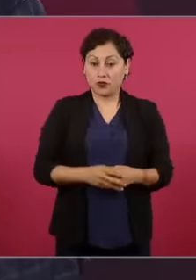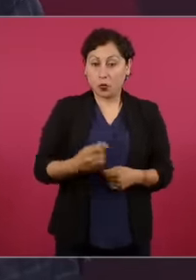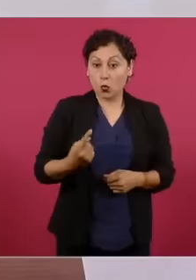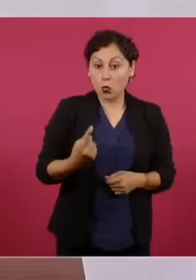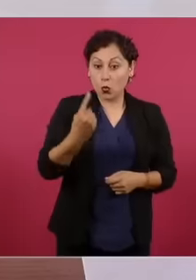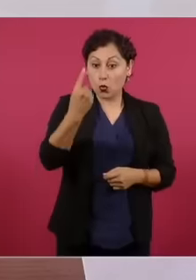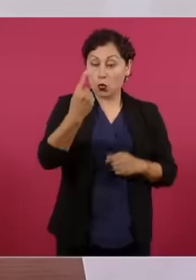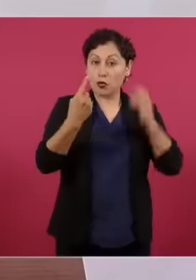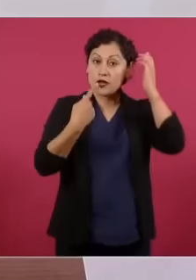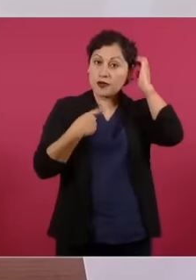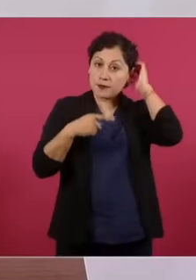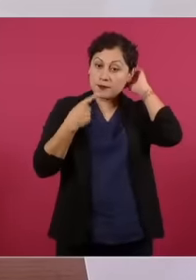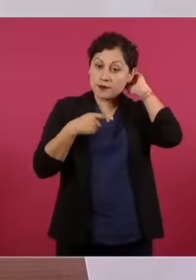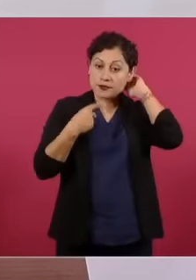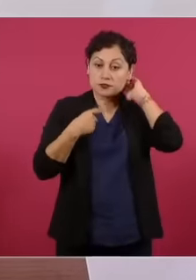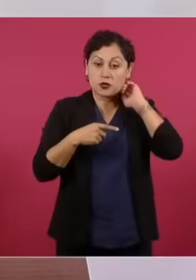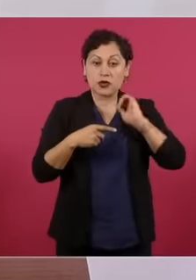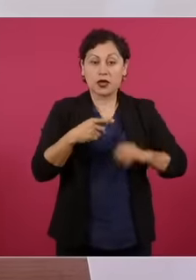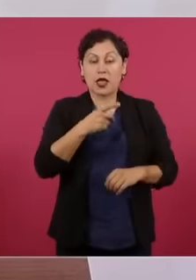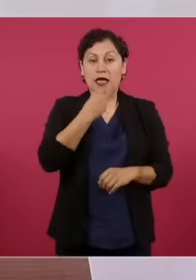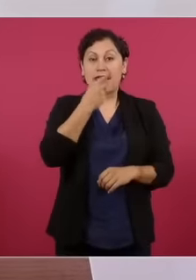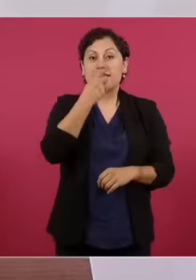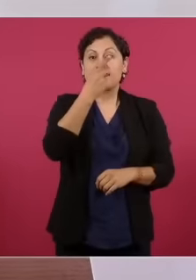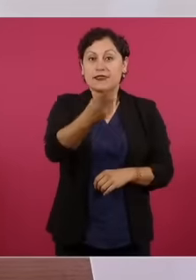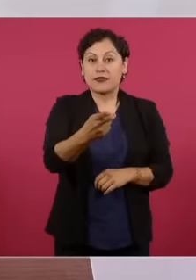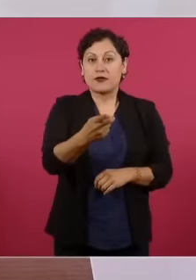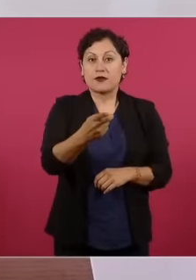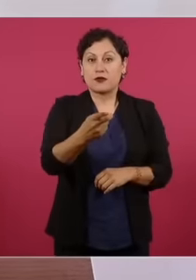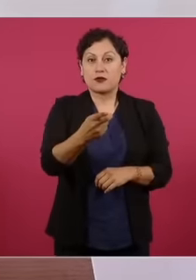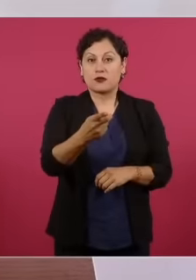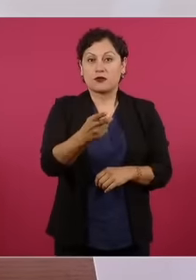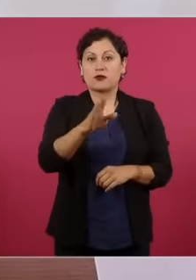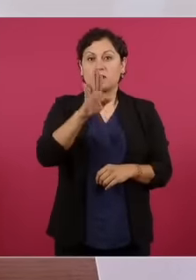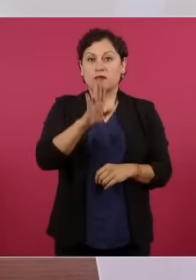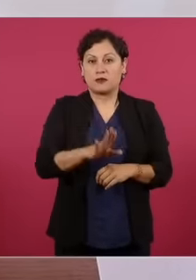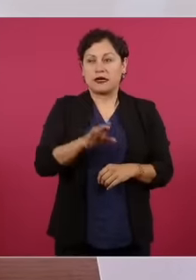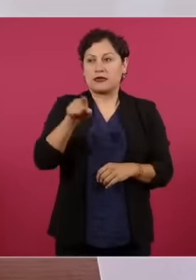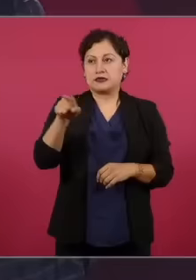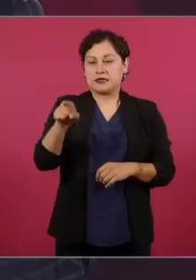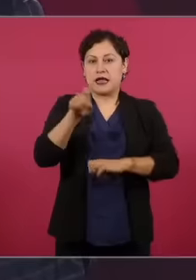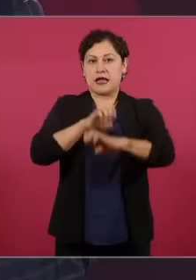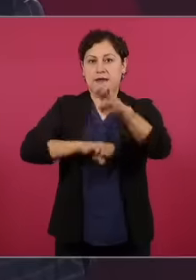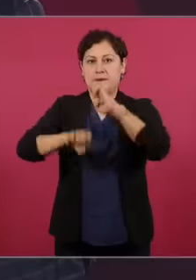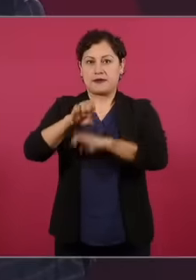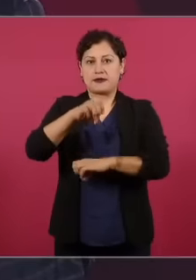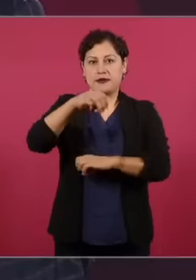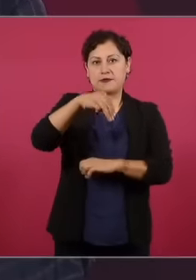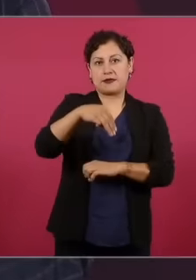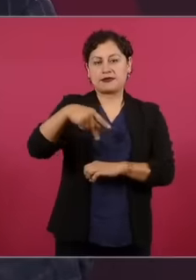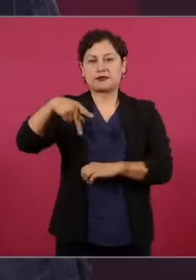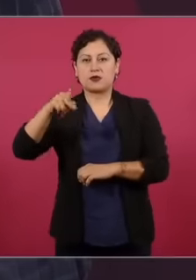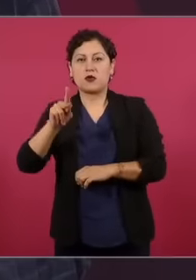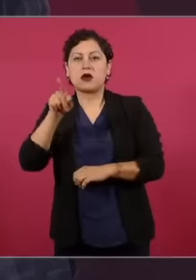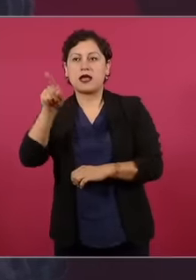resultados de la encuesta Masicol entonces